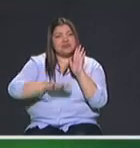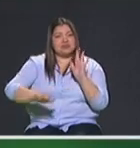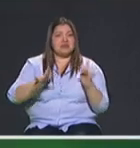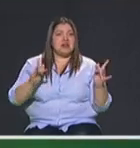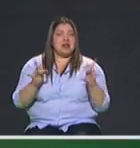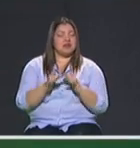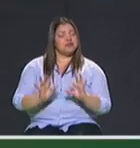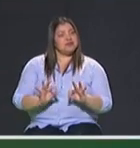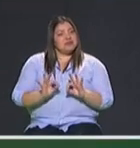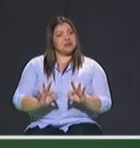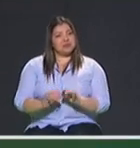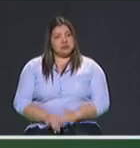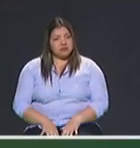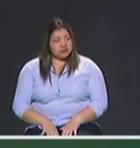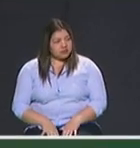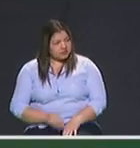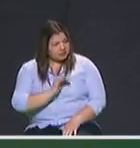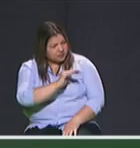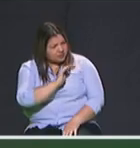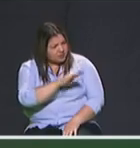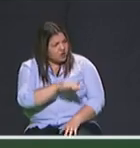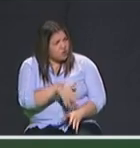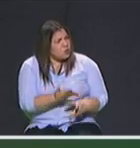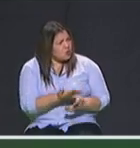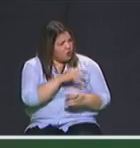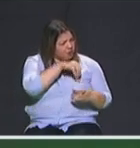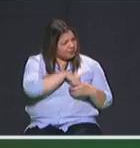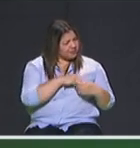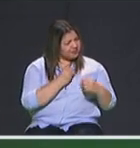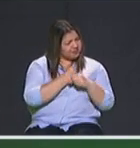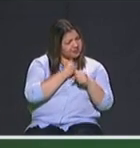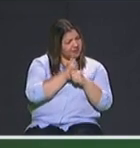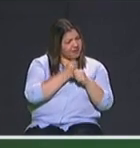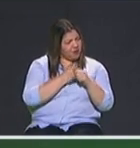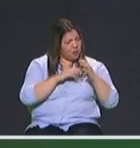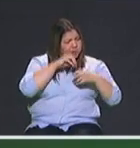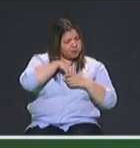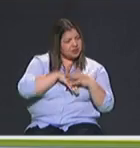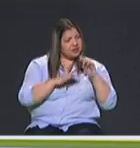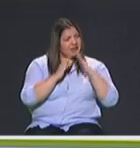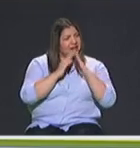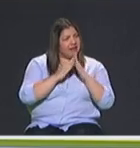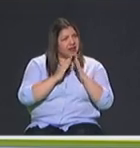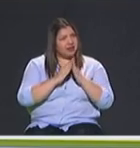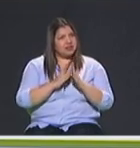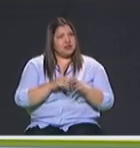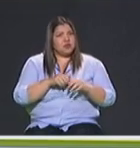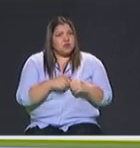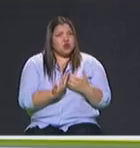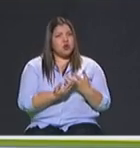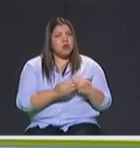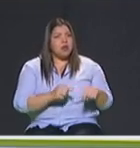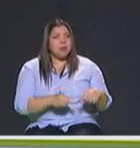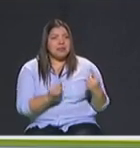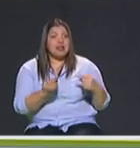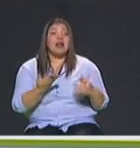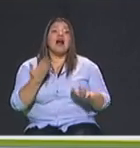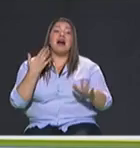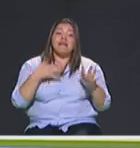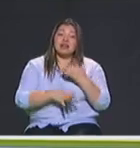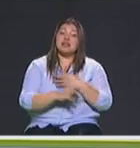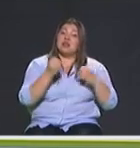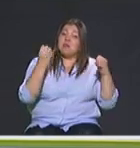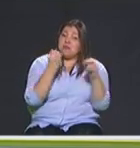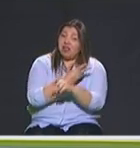Usted habla de trabajar desde el interior del hogar y ahí precisamente es donde muchas veces se generan esos conflictos y esos grandes niveles de violencia que luego se